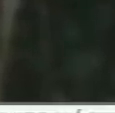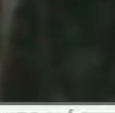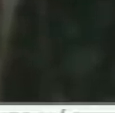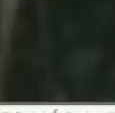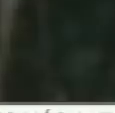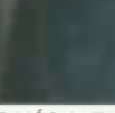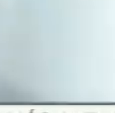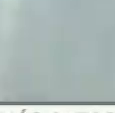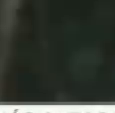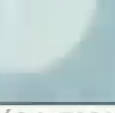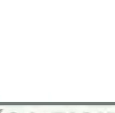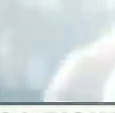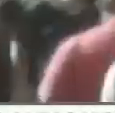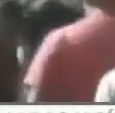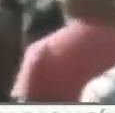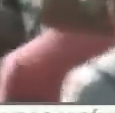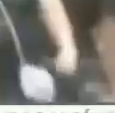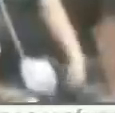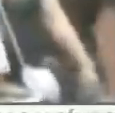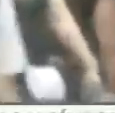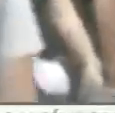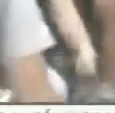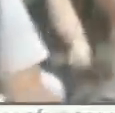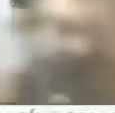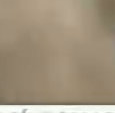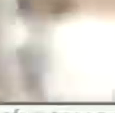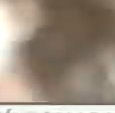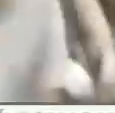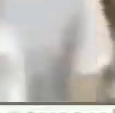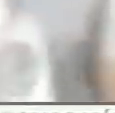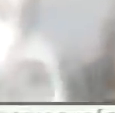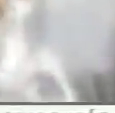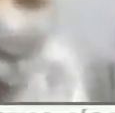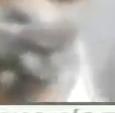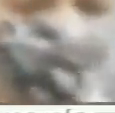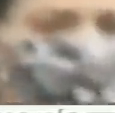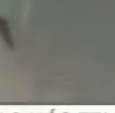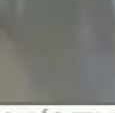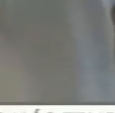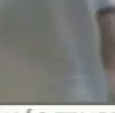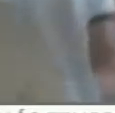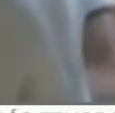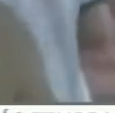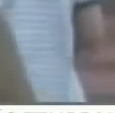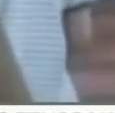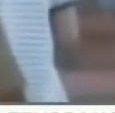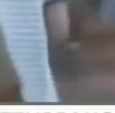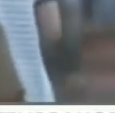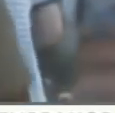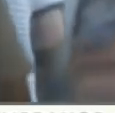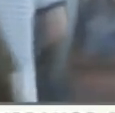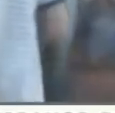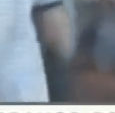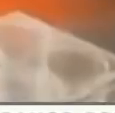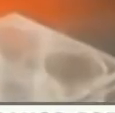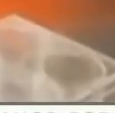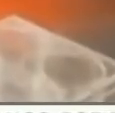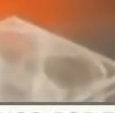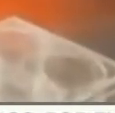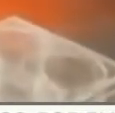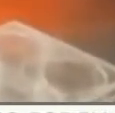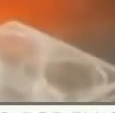depresión, la tristeza, el 12 de marzo, el laboratorio nacional, de computación científica,